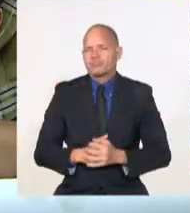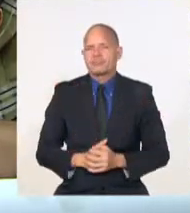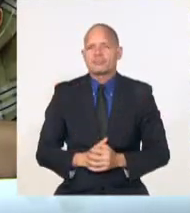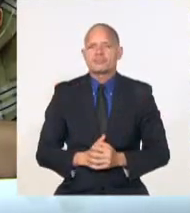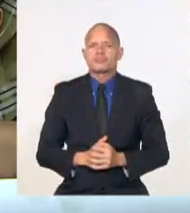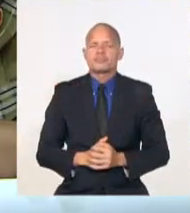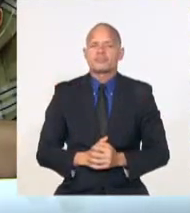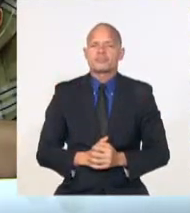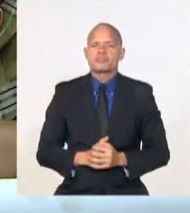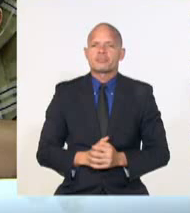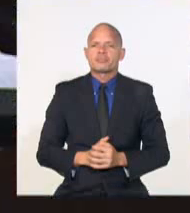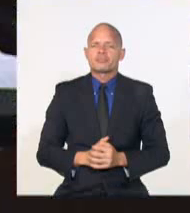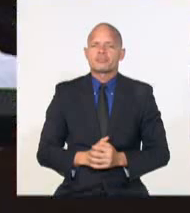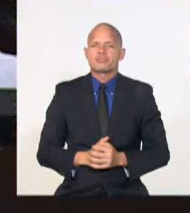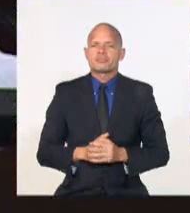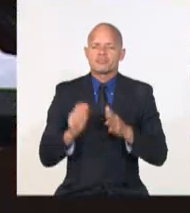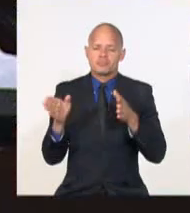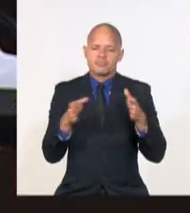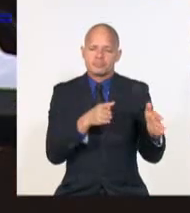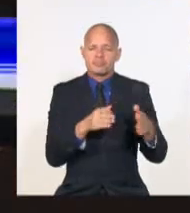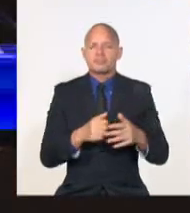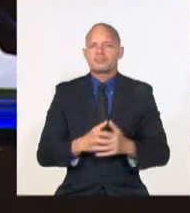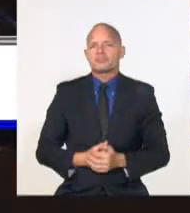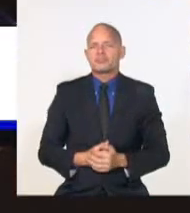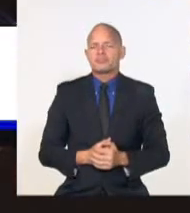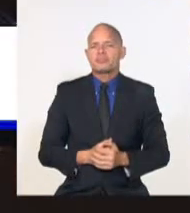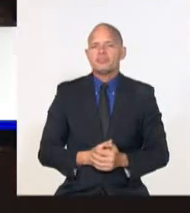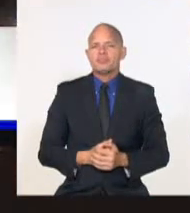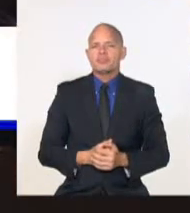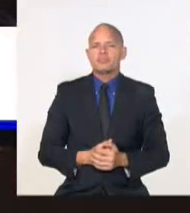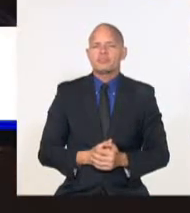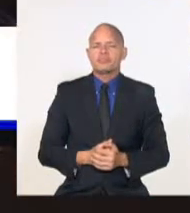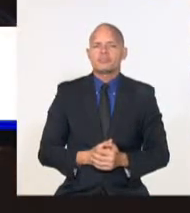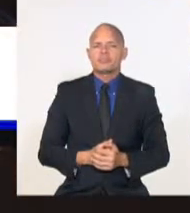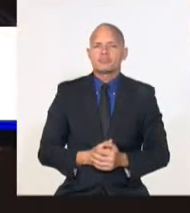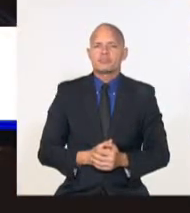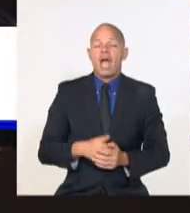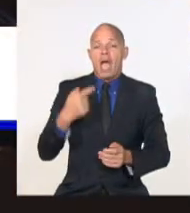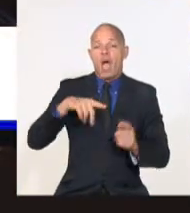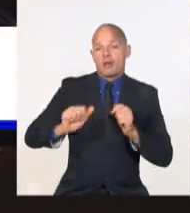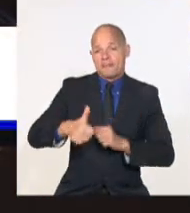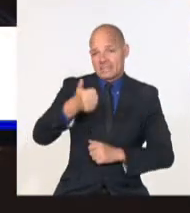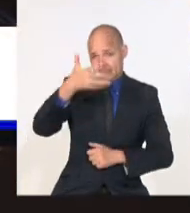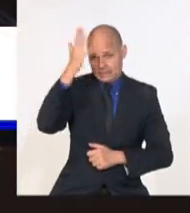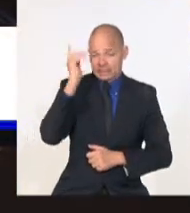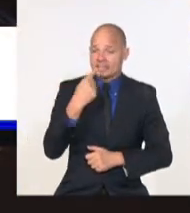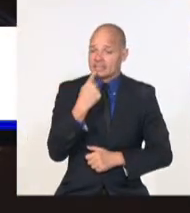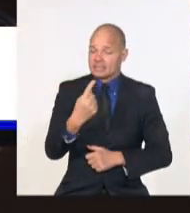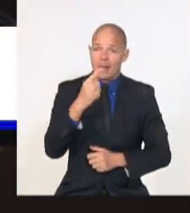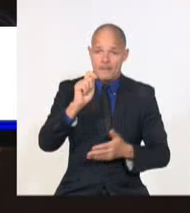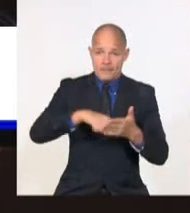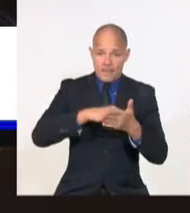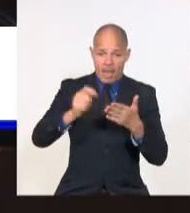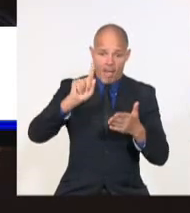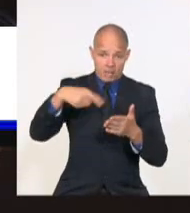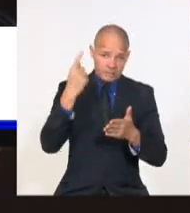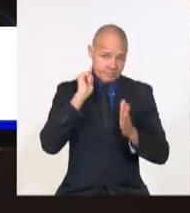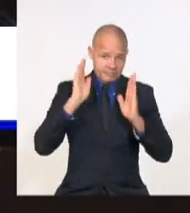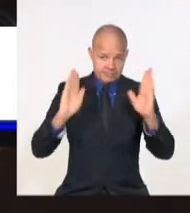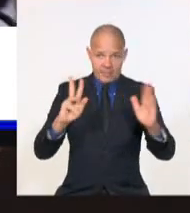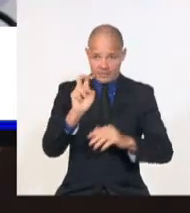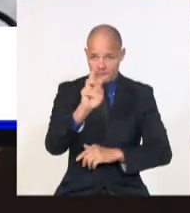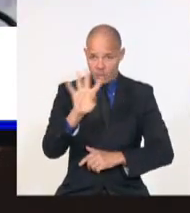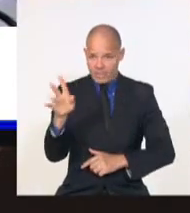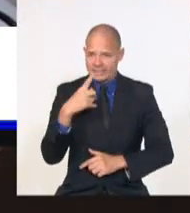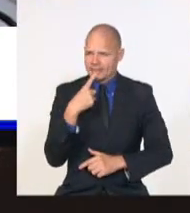estado dando el presidente ya para el plan del 24, por primera vez, se crean las condiciones